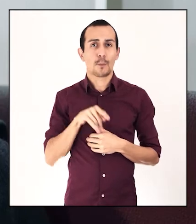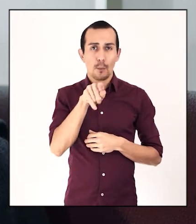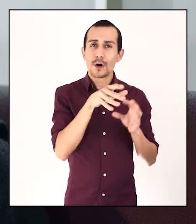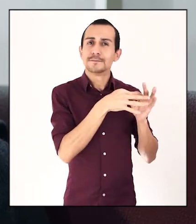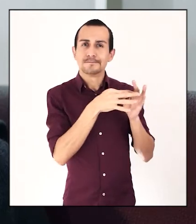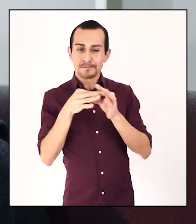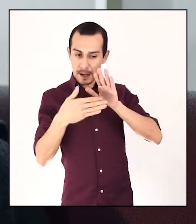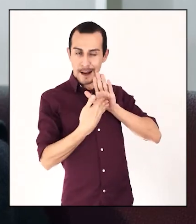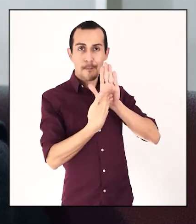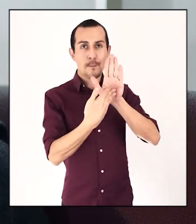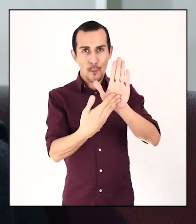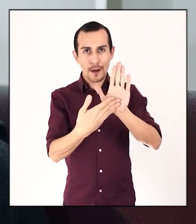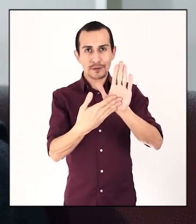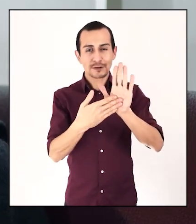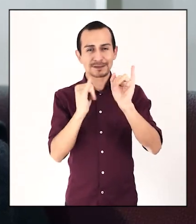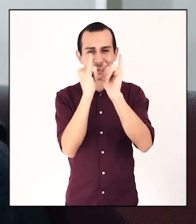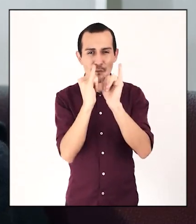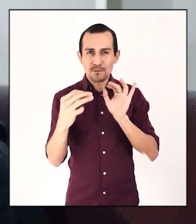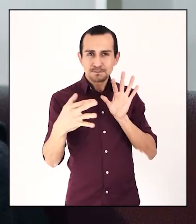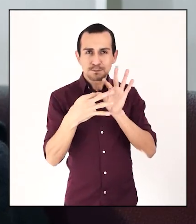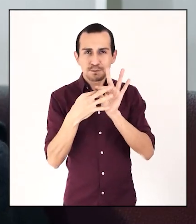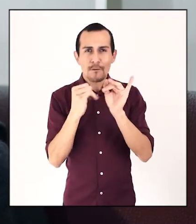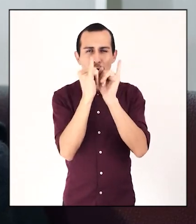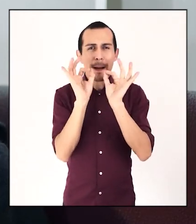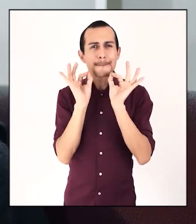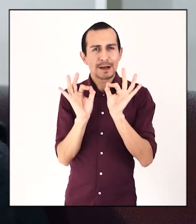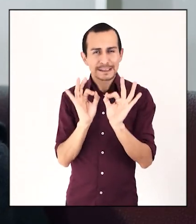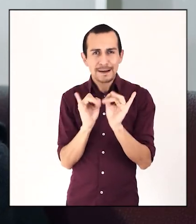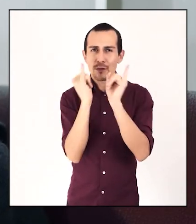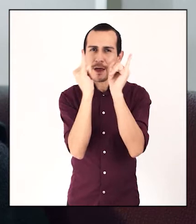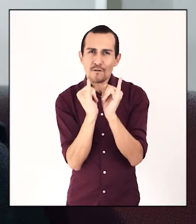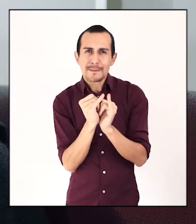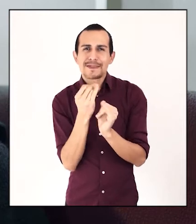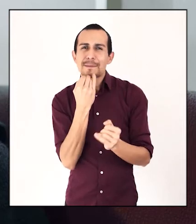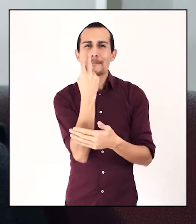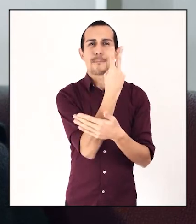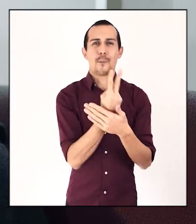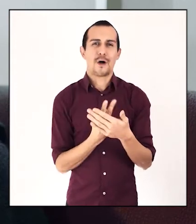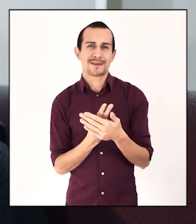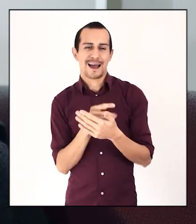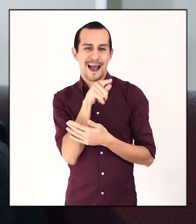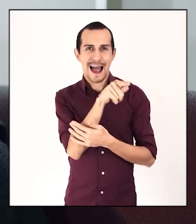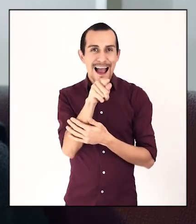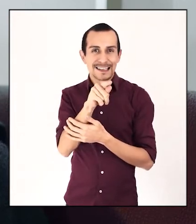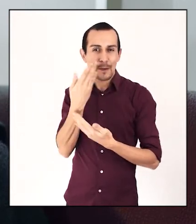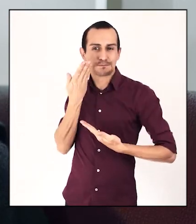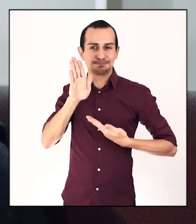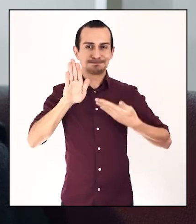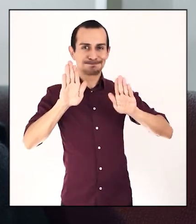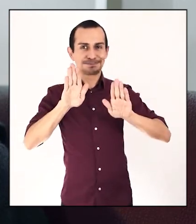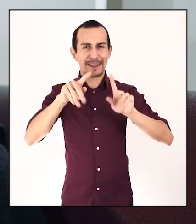Por lo tanto, la exposición se ajusta de una manera muy particular y también muy poética a esos